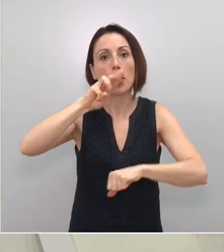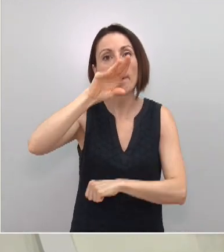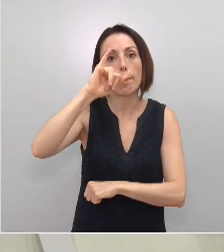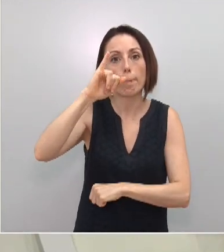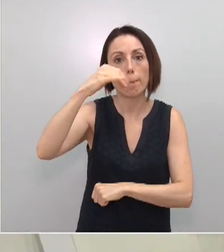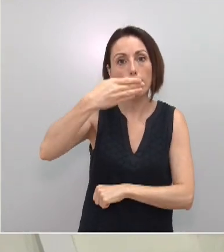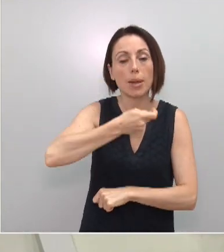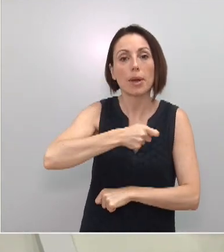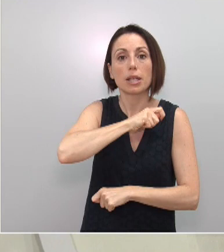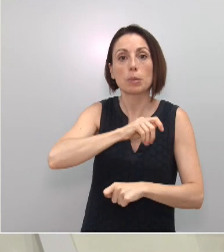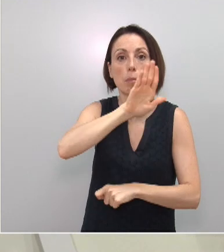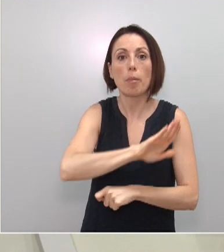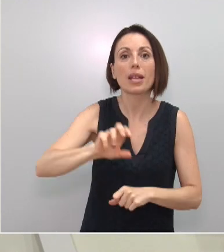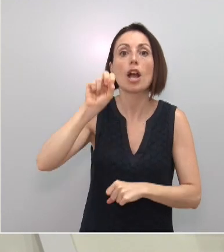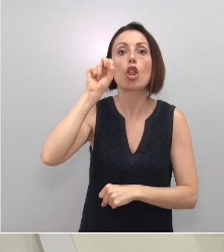12,8%.